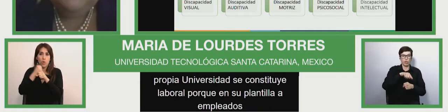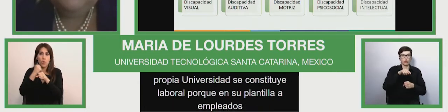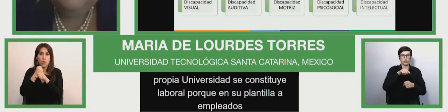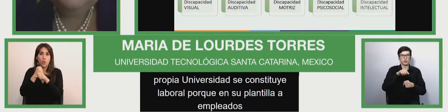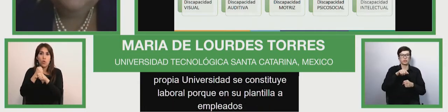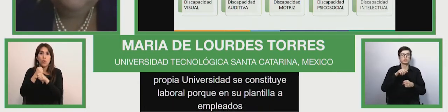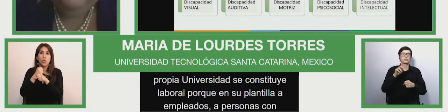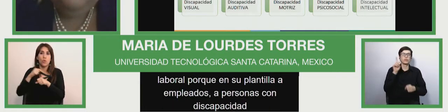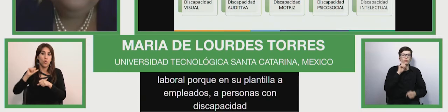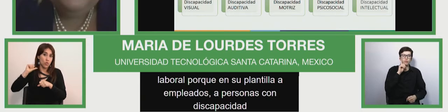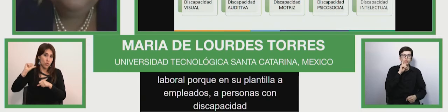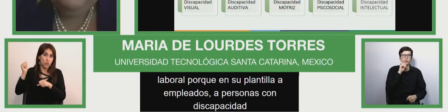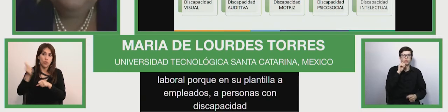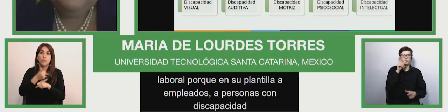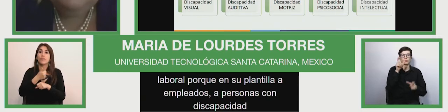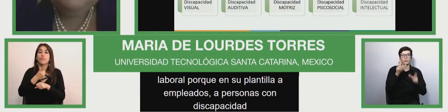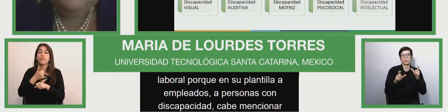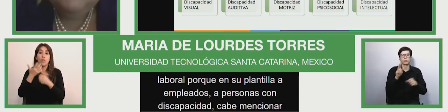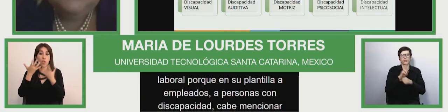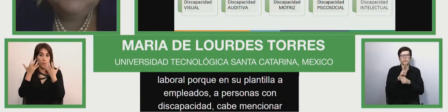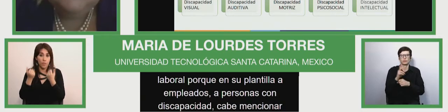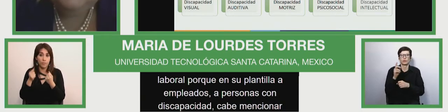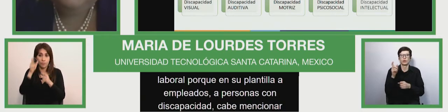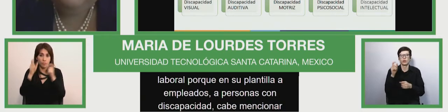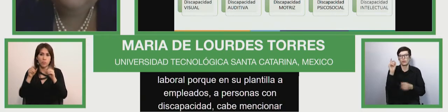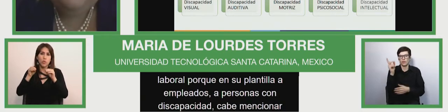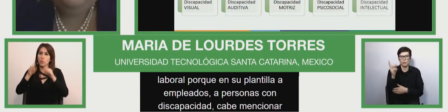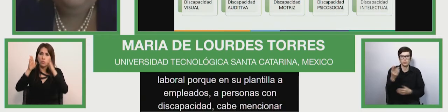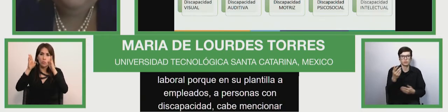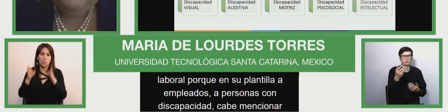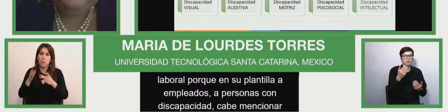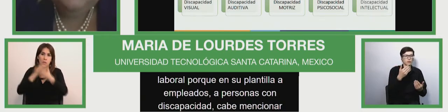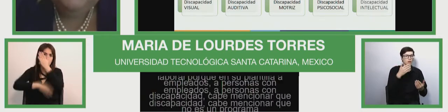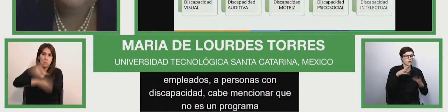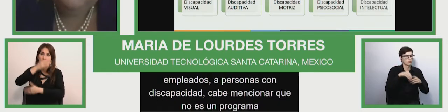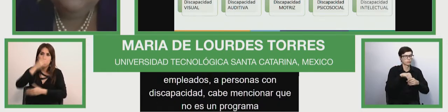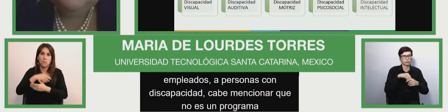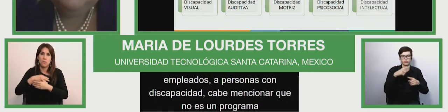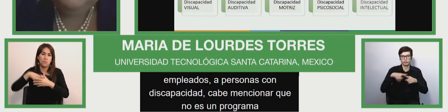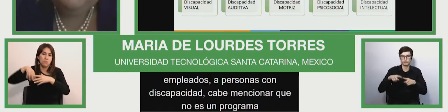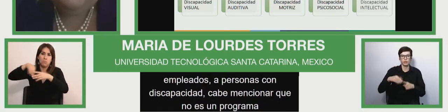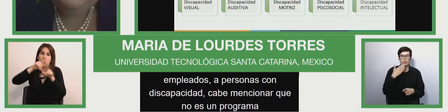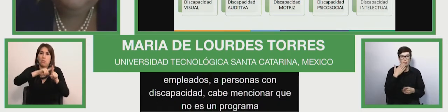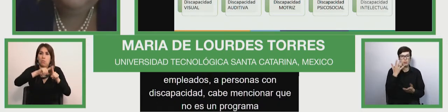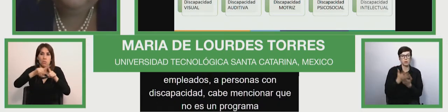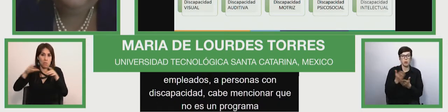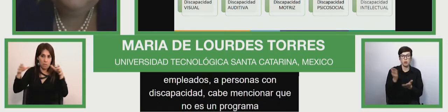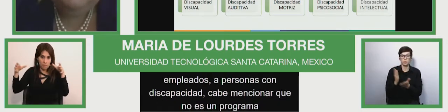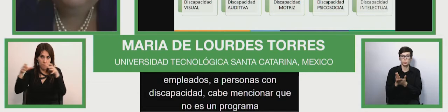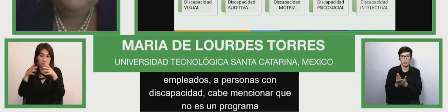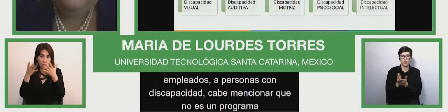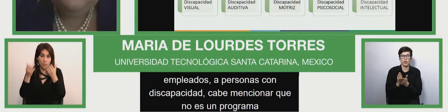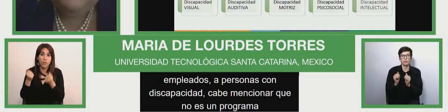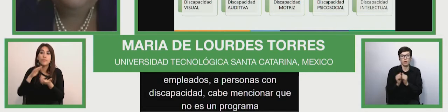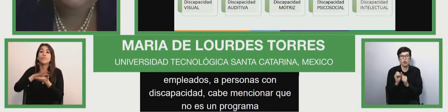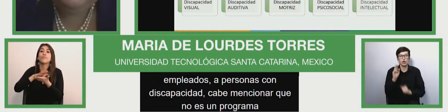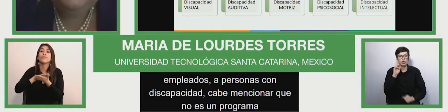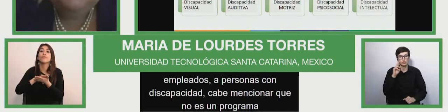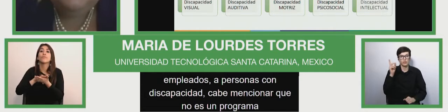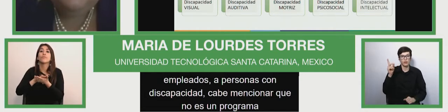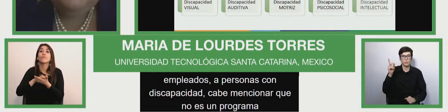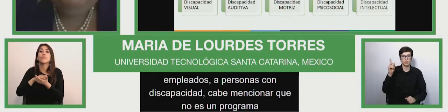mencionar que este no es un programa asistencialista sino que estudiantes con y sin discapacidad dentro de la misma aula